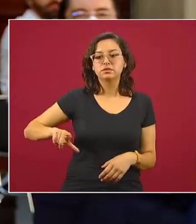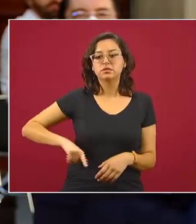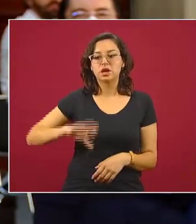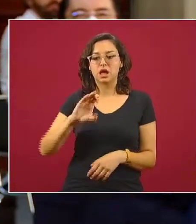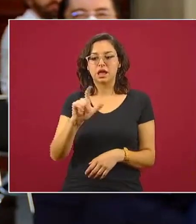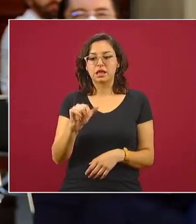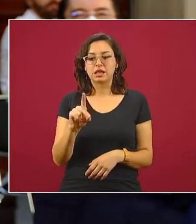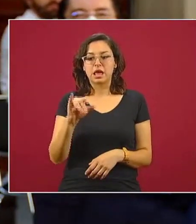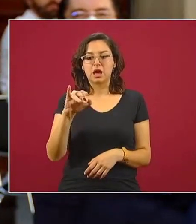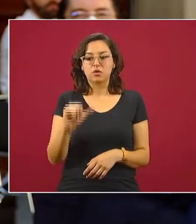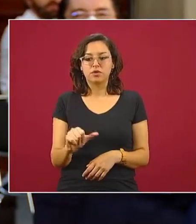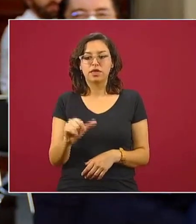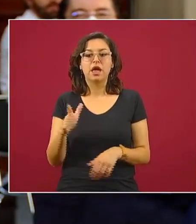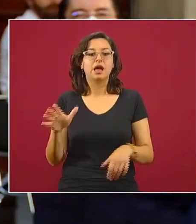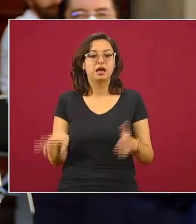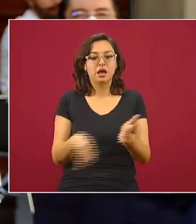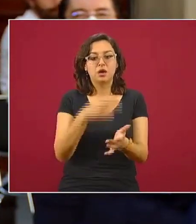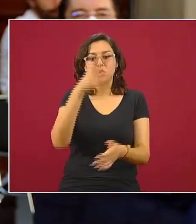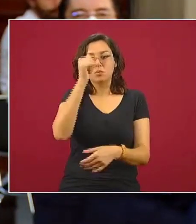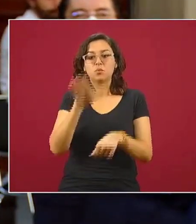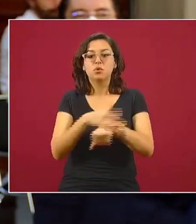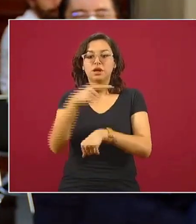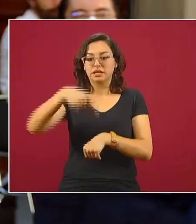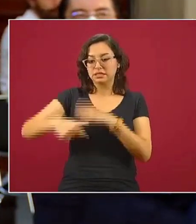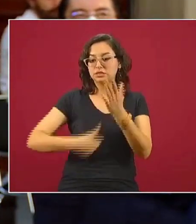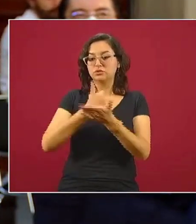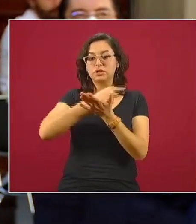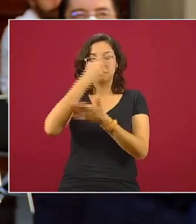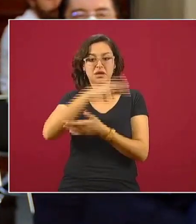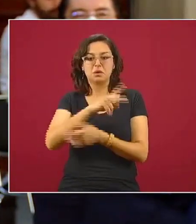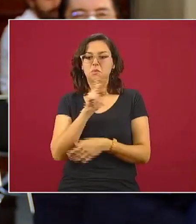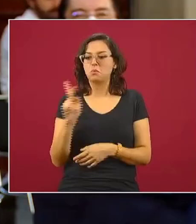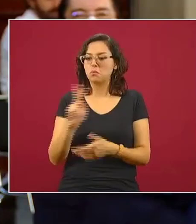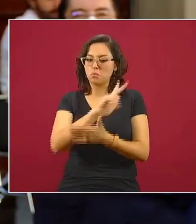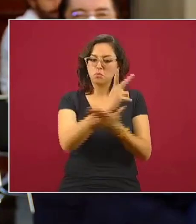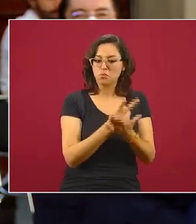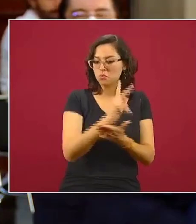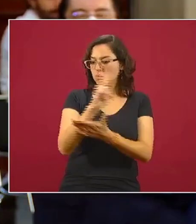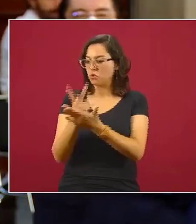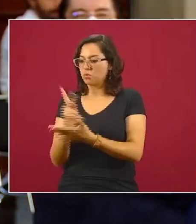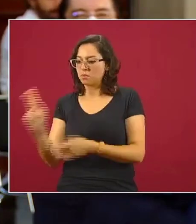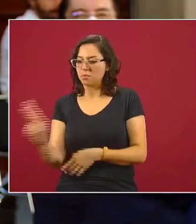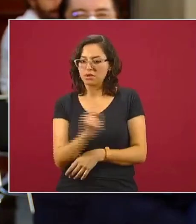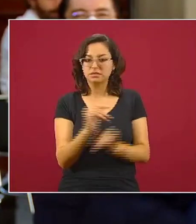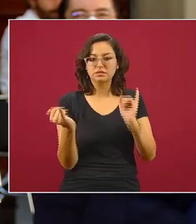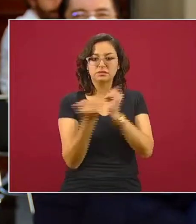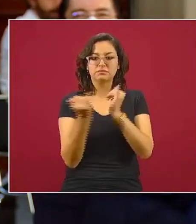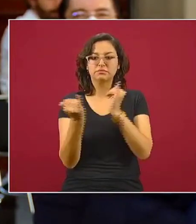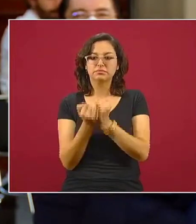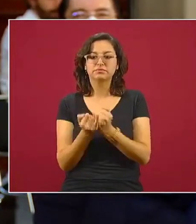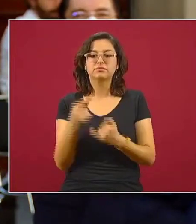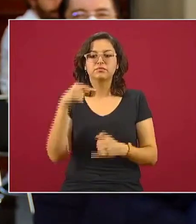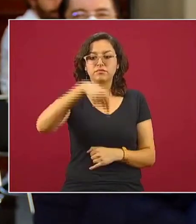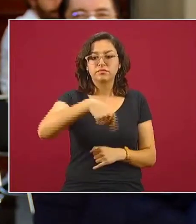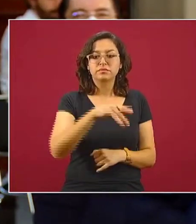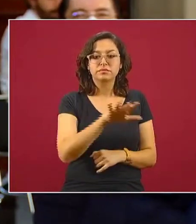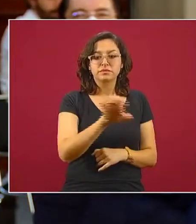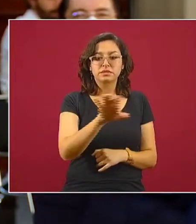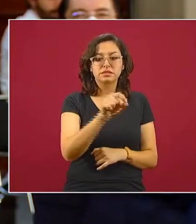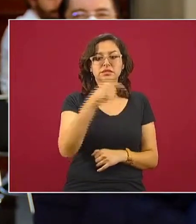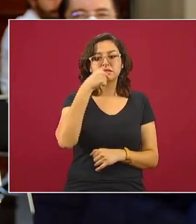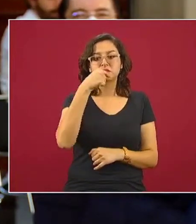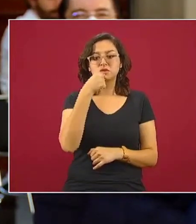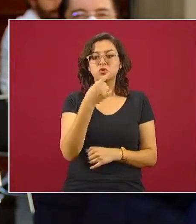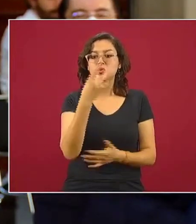Shemao siendo que hay un programa muy similar aquí en la capital de República Mexicana pero este programa por 500 niños únicamente ofrece máximo